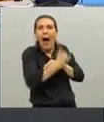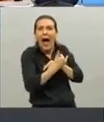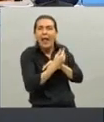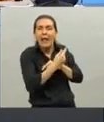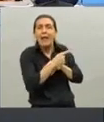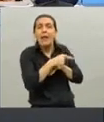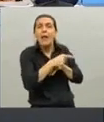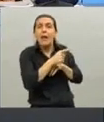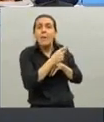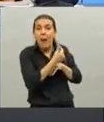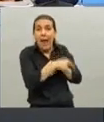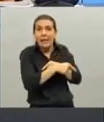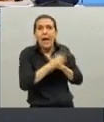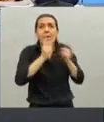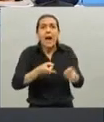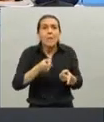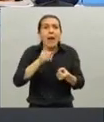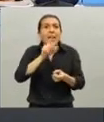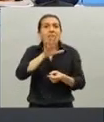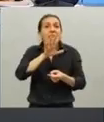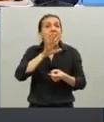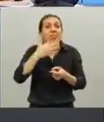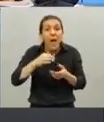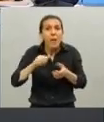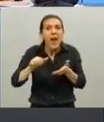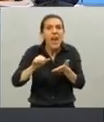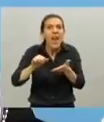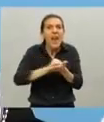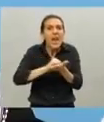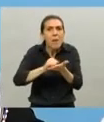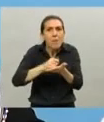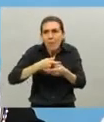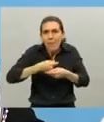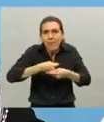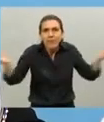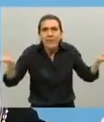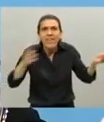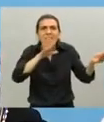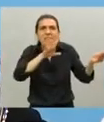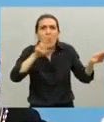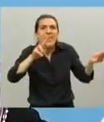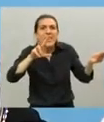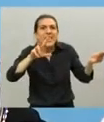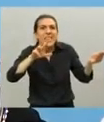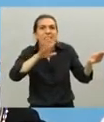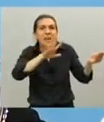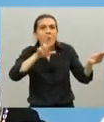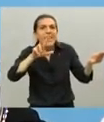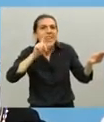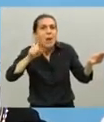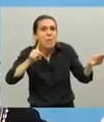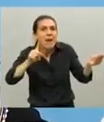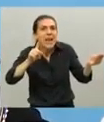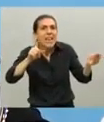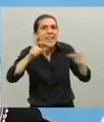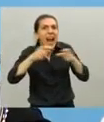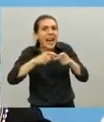debimos imprimir 53.000 tarjetas nuevas para que puedan destinarse esos montos.